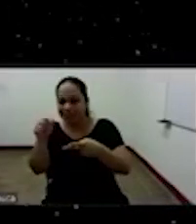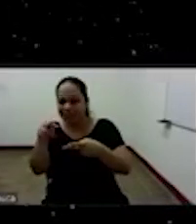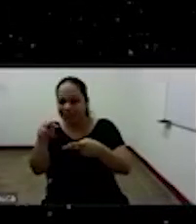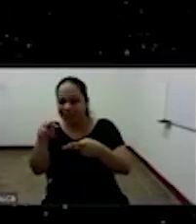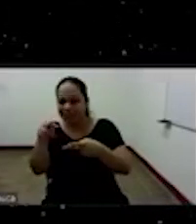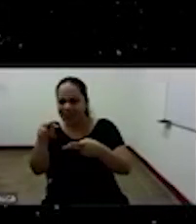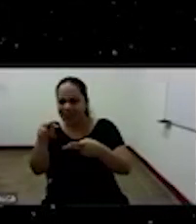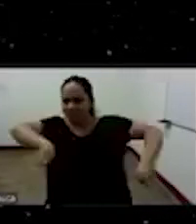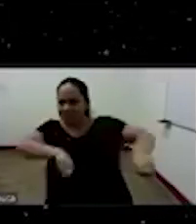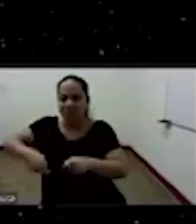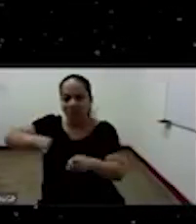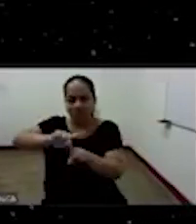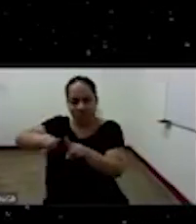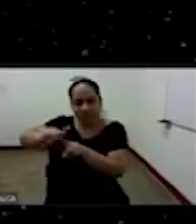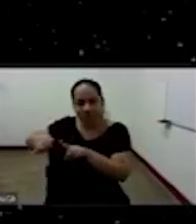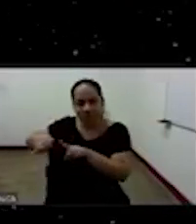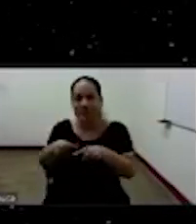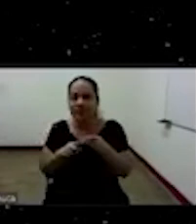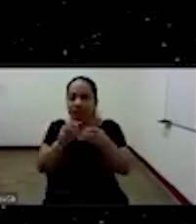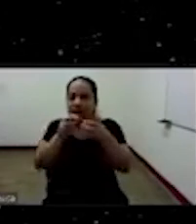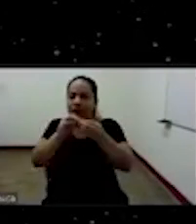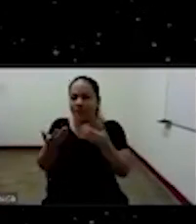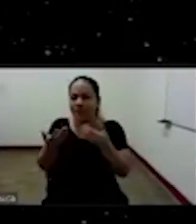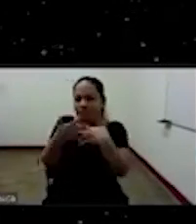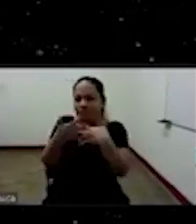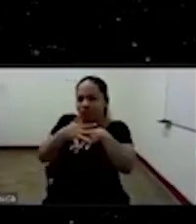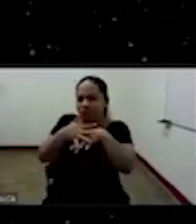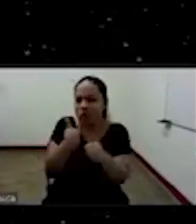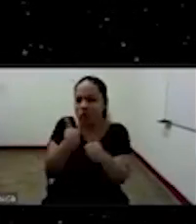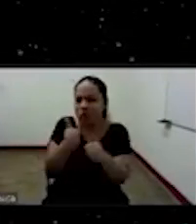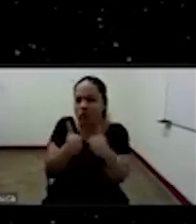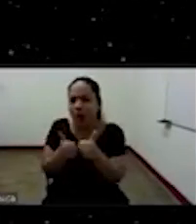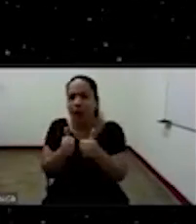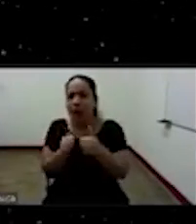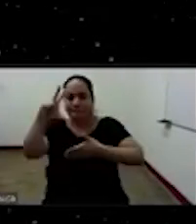tiene una mezcla como entre entre países de Centroamérica